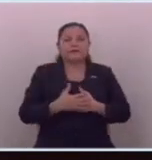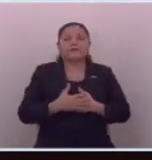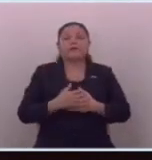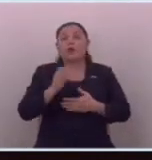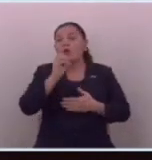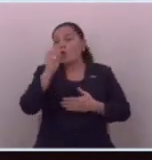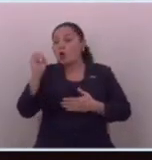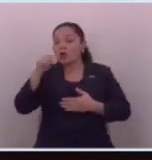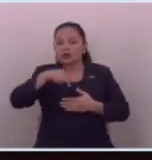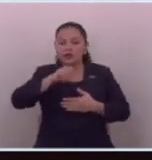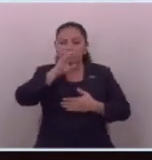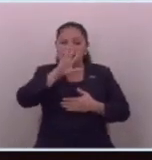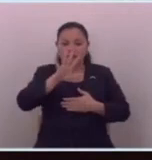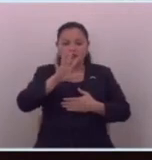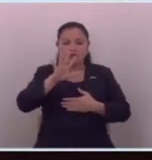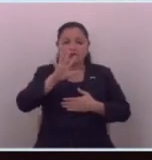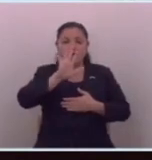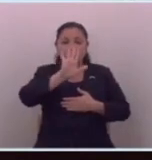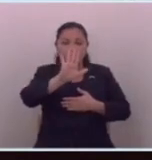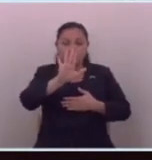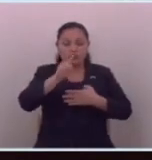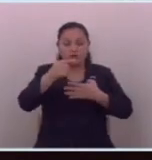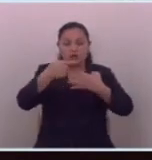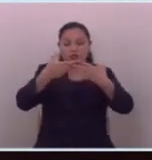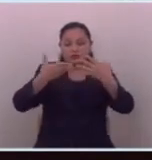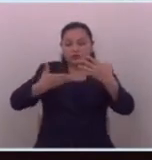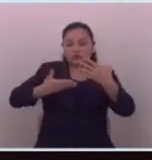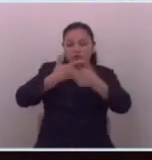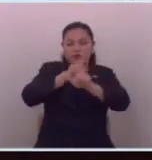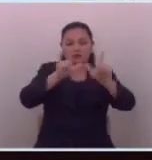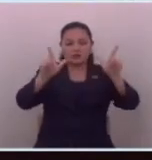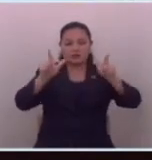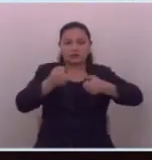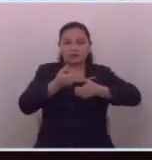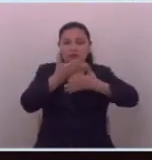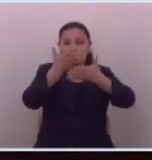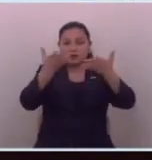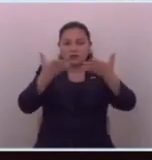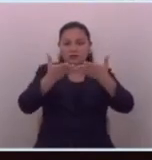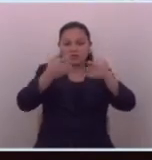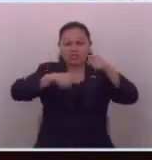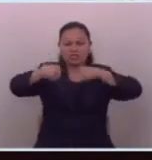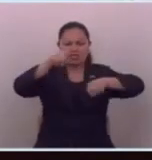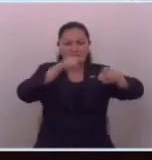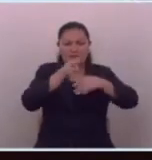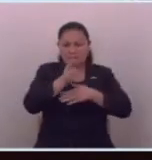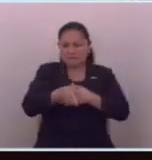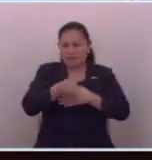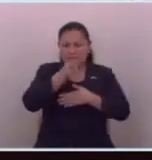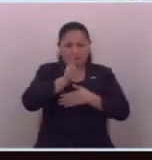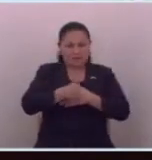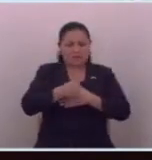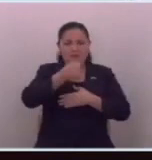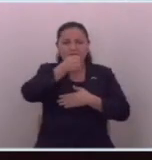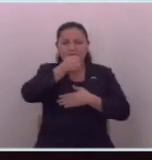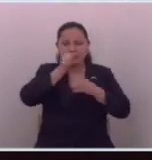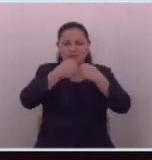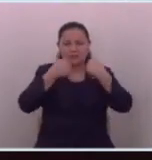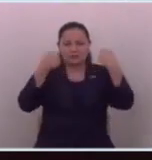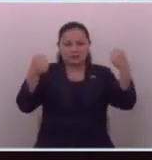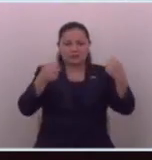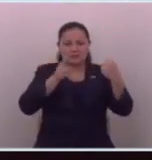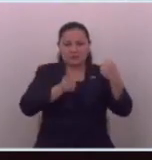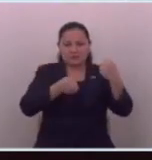o que hablen que se está vulnerando de la libertad de prensa si fueron víctimas también de estos mismos periódicos